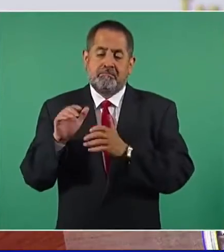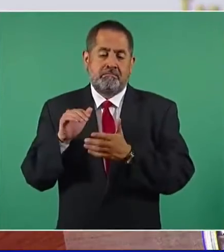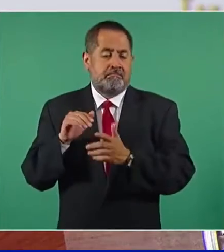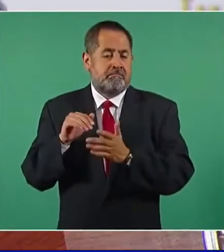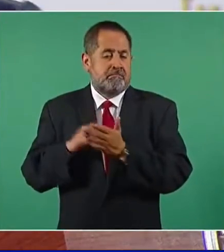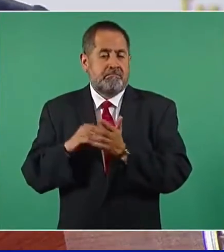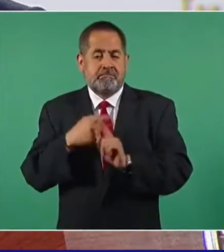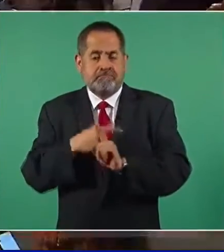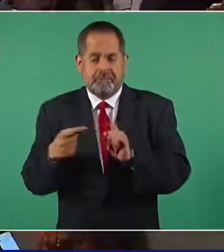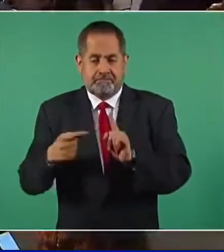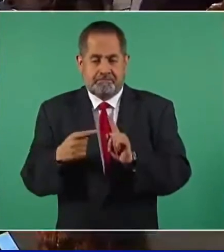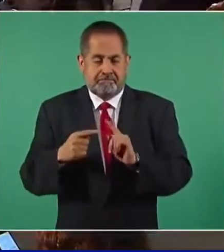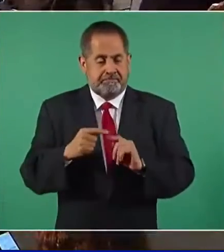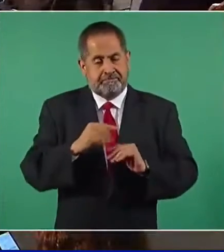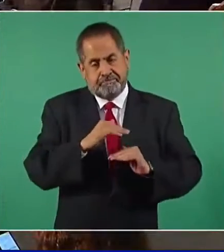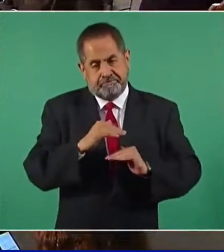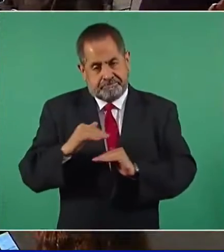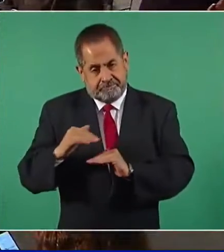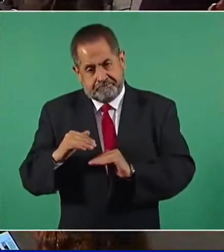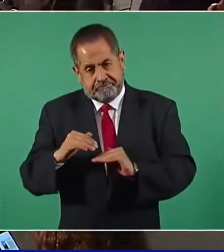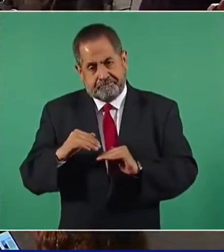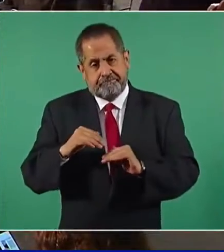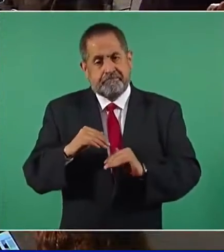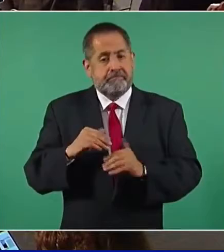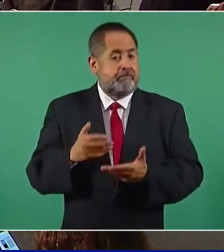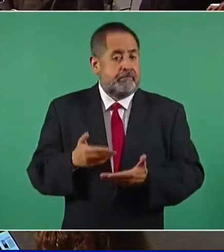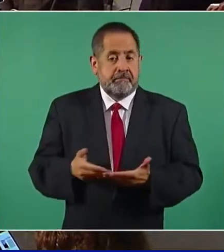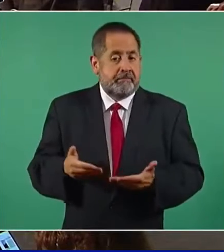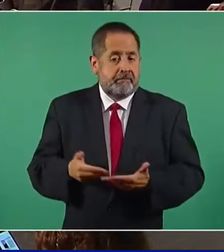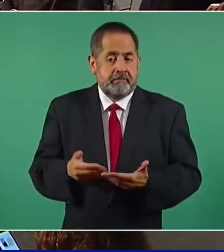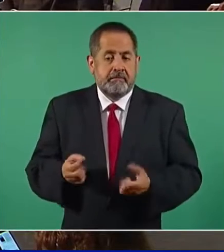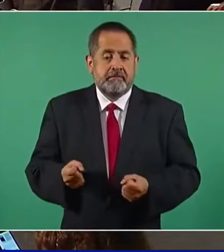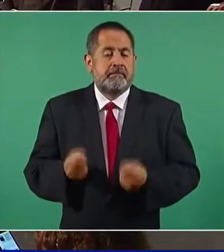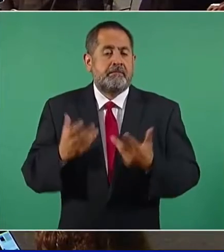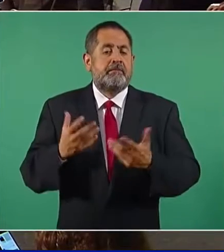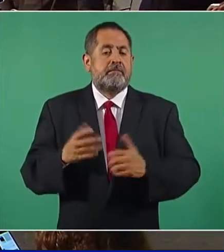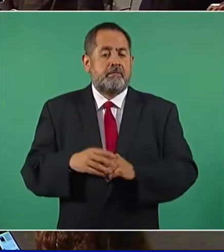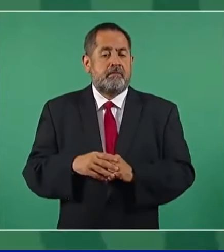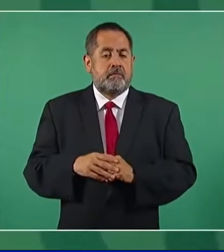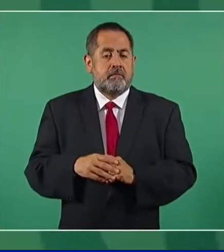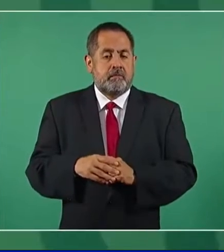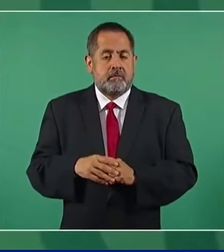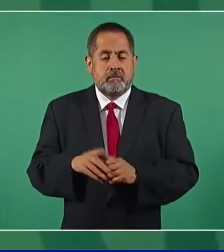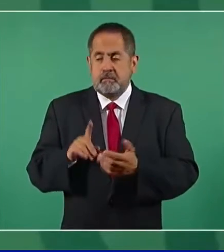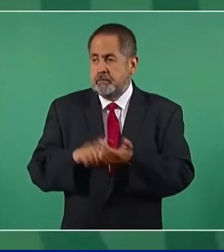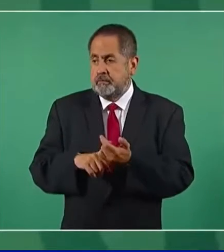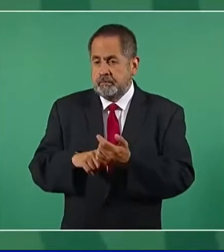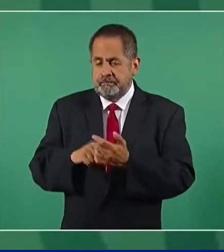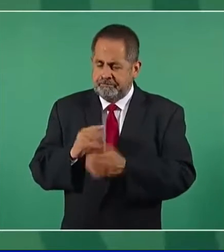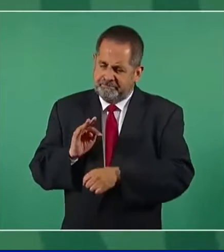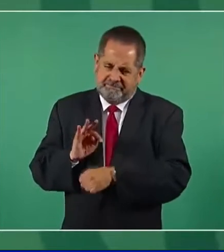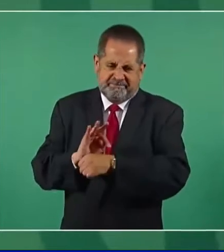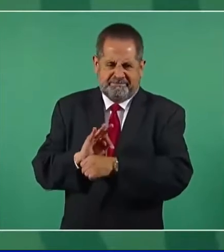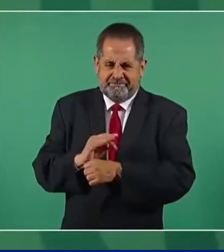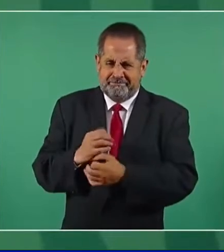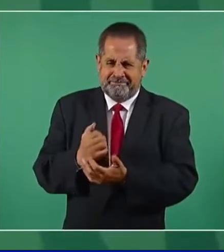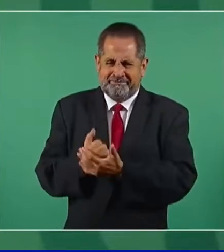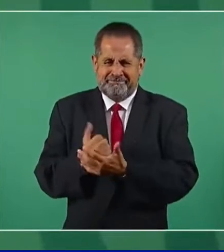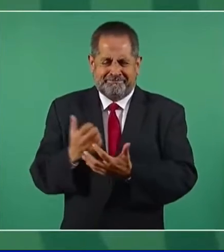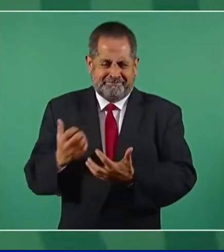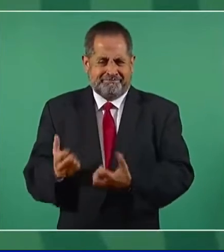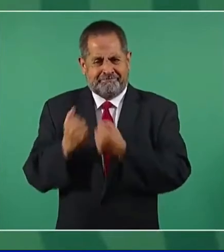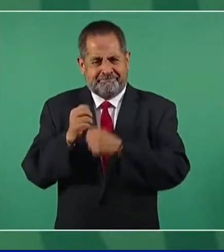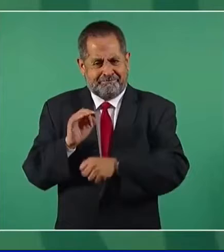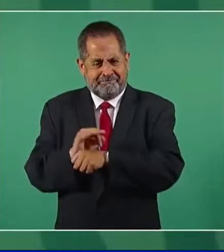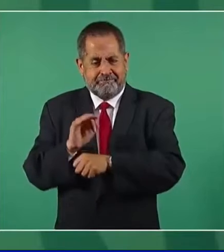Y ahora estamos rescatando a Pemex, porque